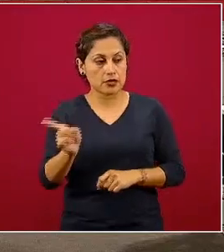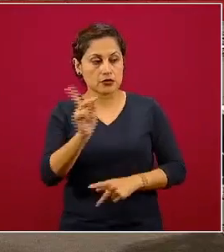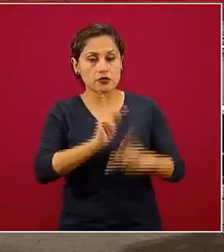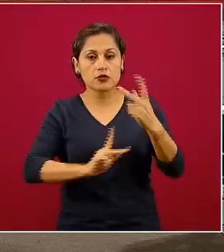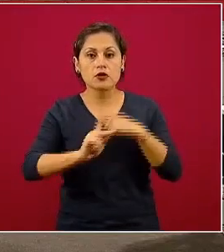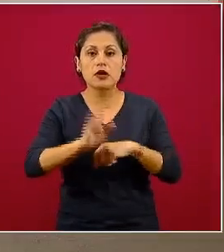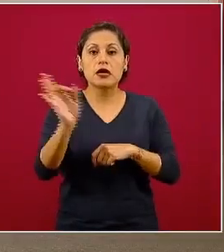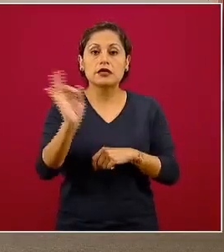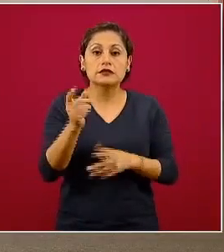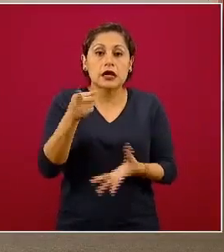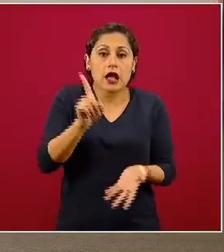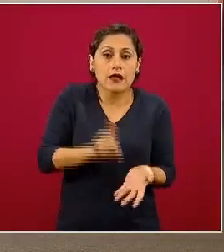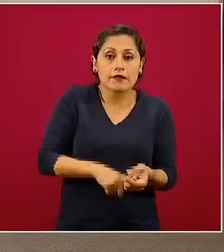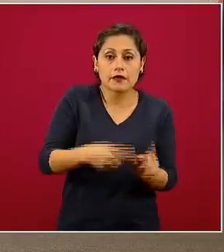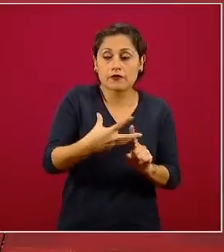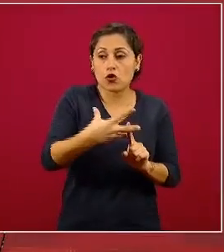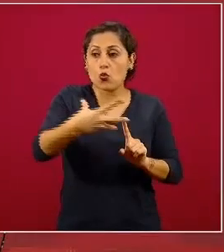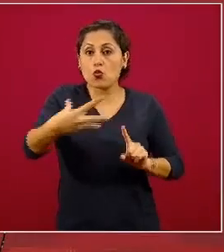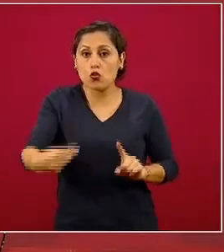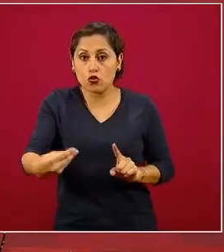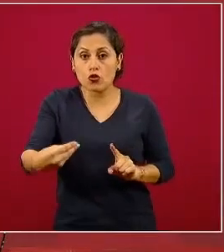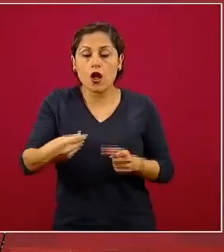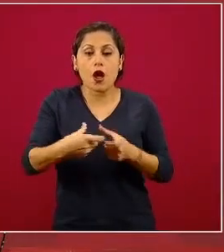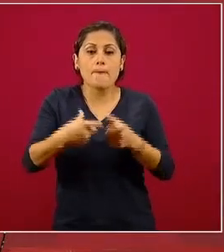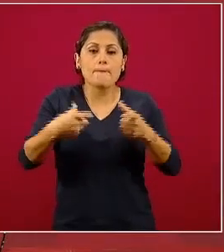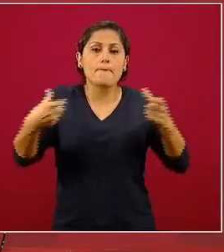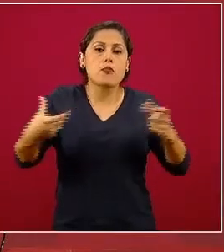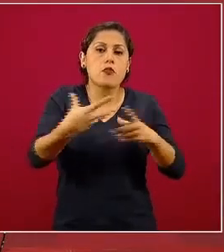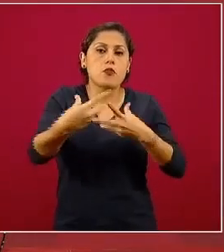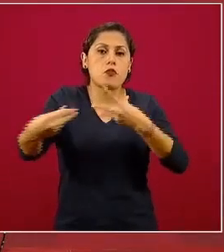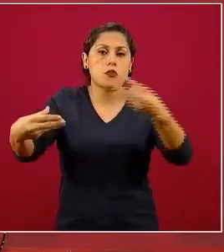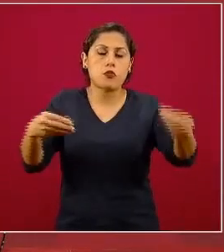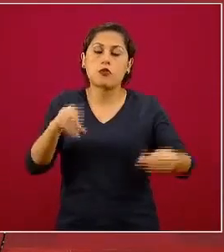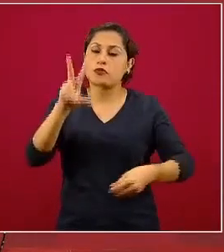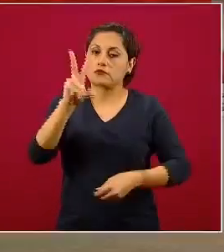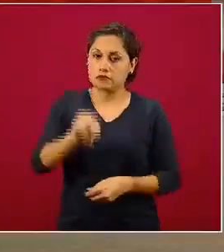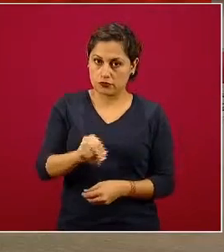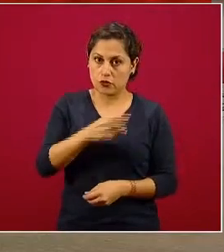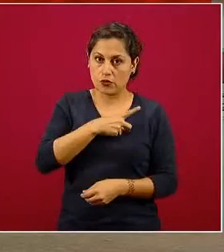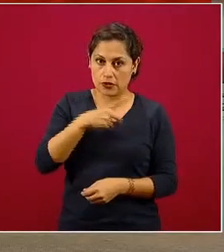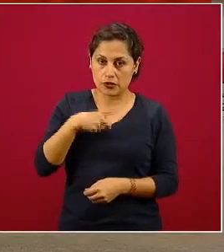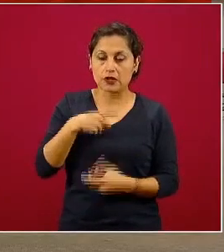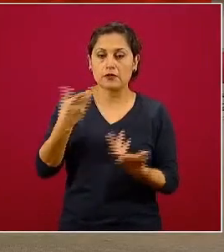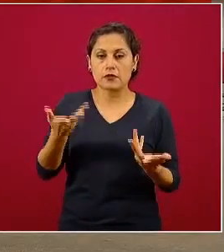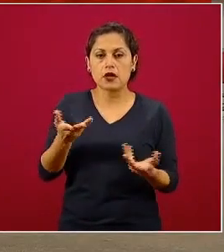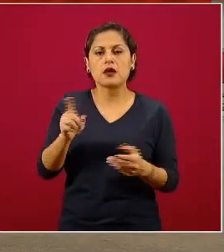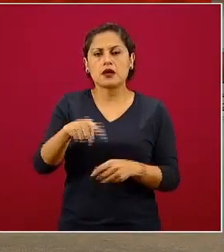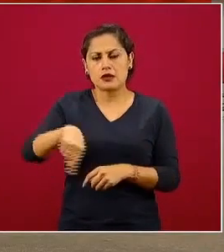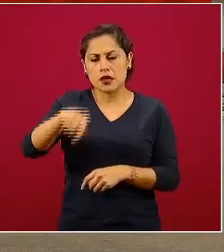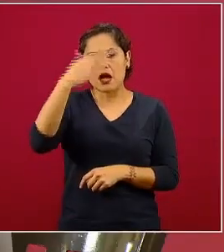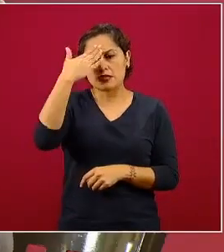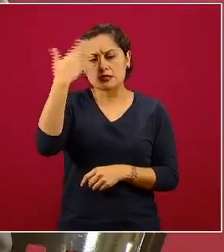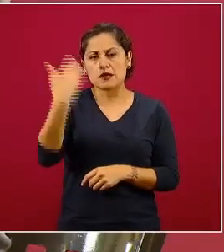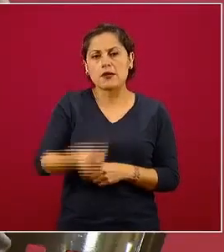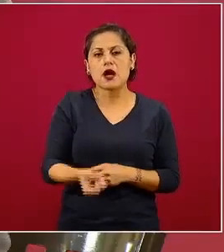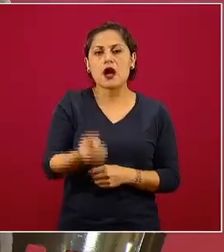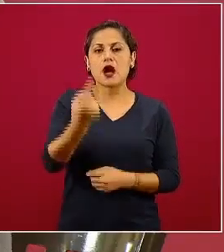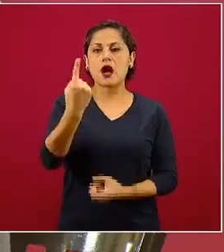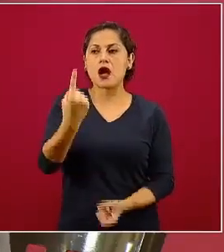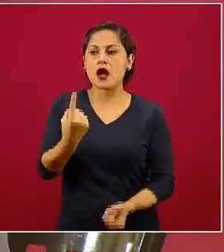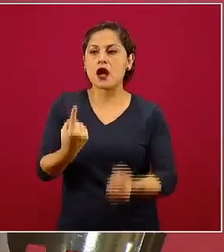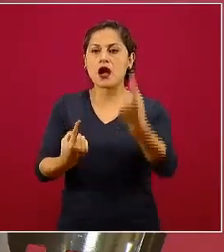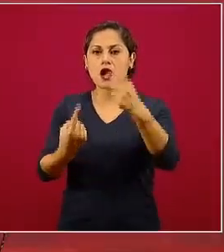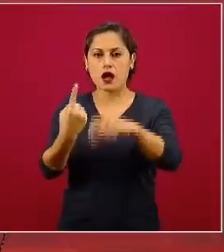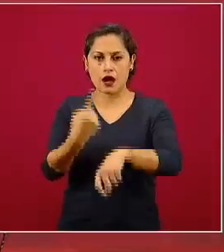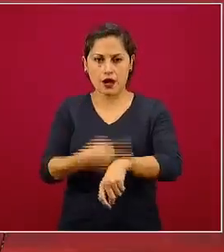hubiera un contagio no se convierta en un brote. Como se ha conocido públicamente, ha habido algunos contagios esporádicos, pero por esta respuesta